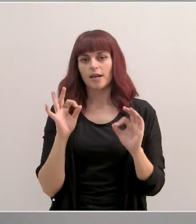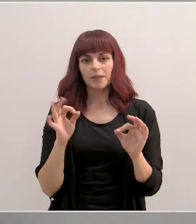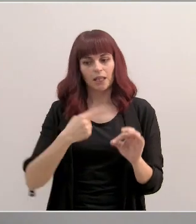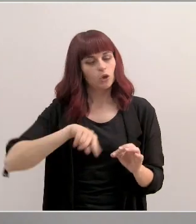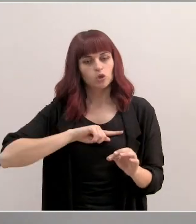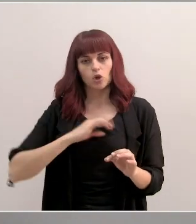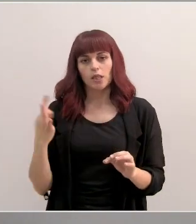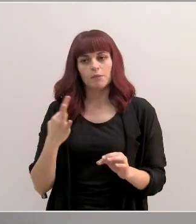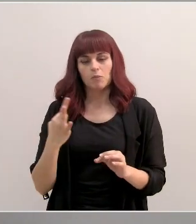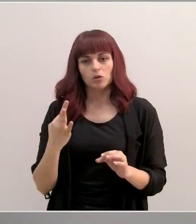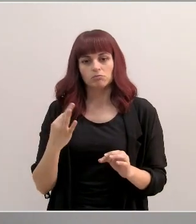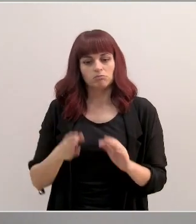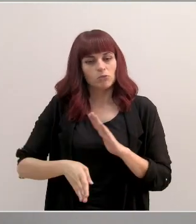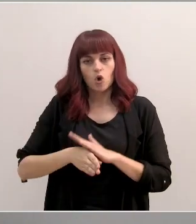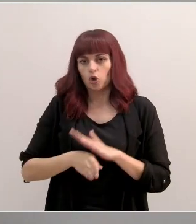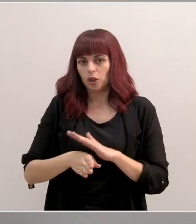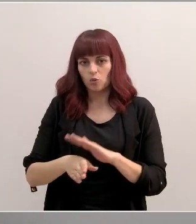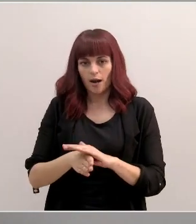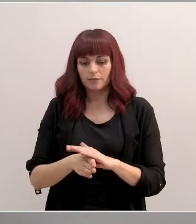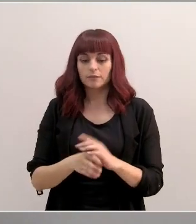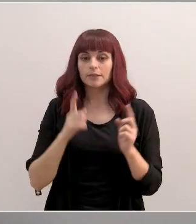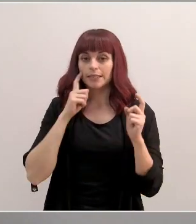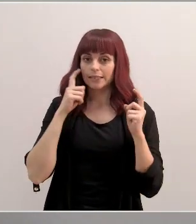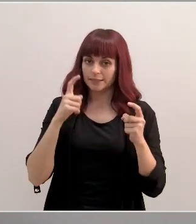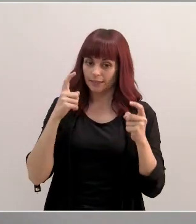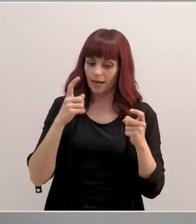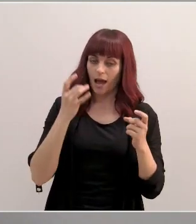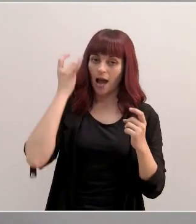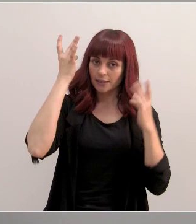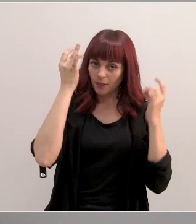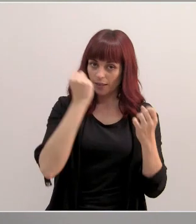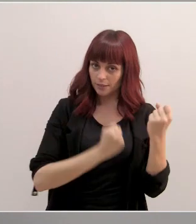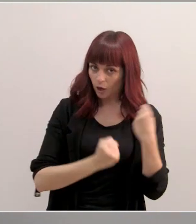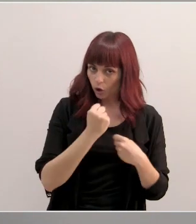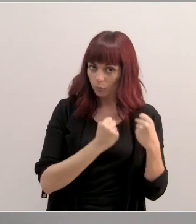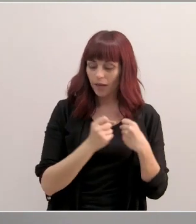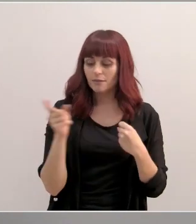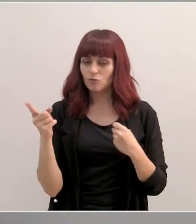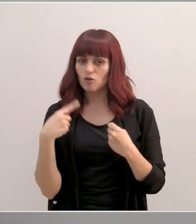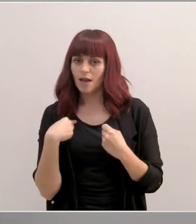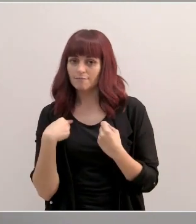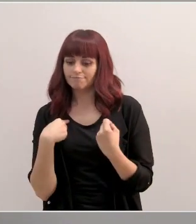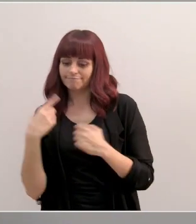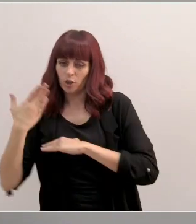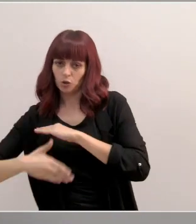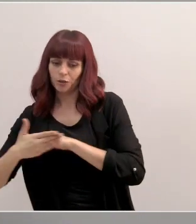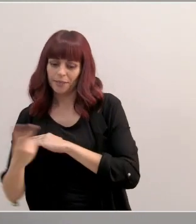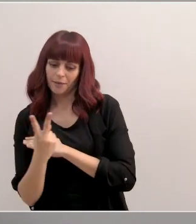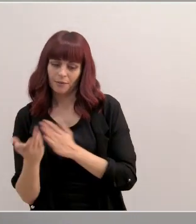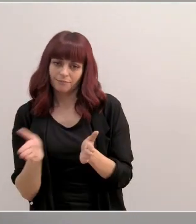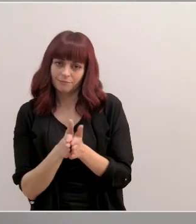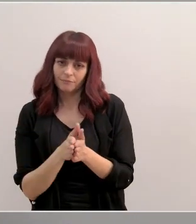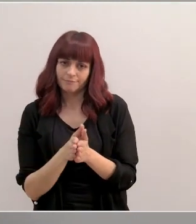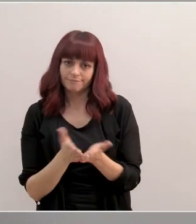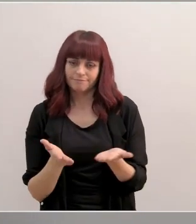seguir en la línea de intentar compatibilizar las actividades económicas con esas necesarias restricciones sanitarias. Es muy